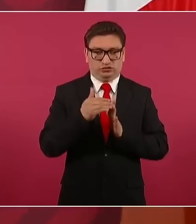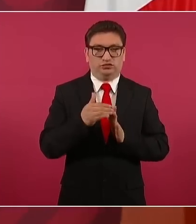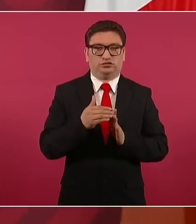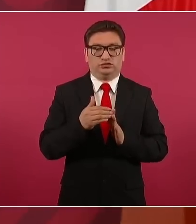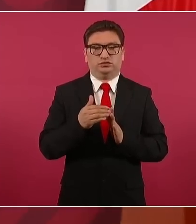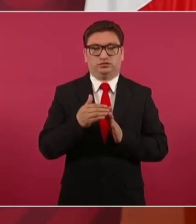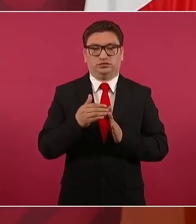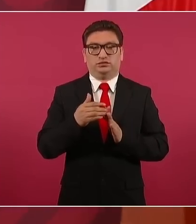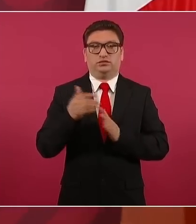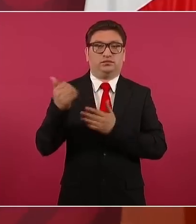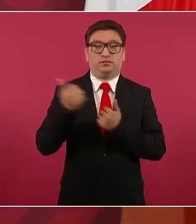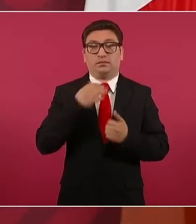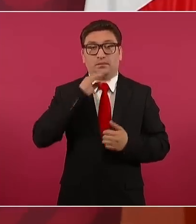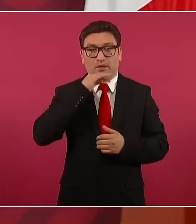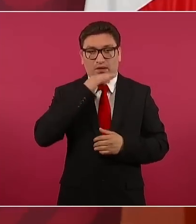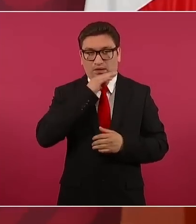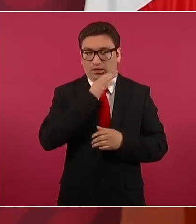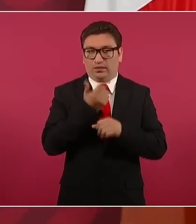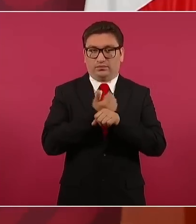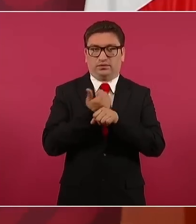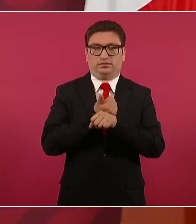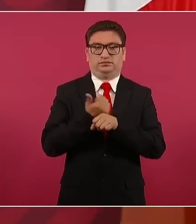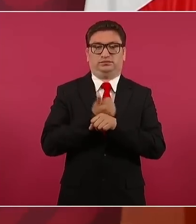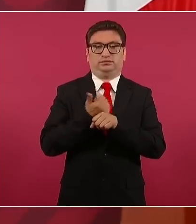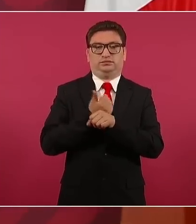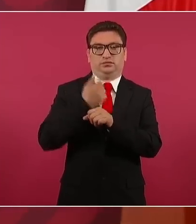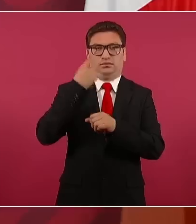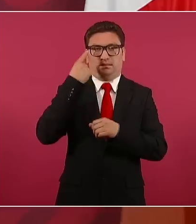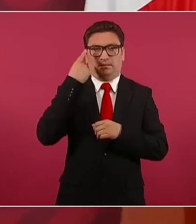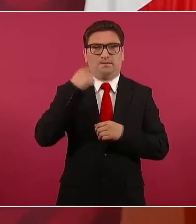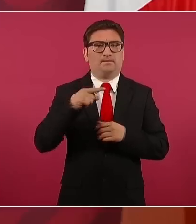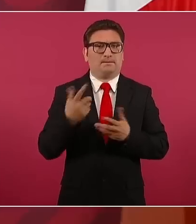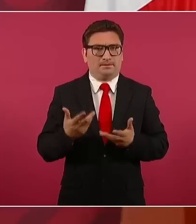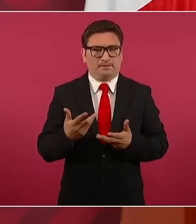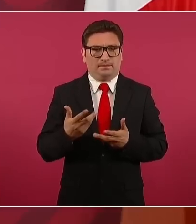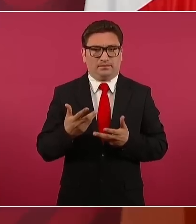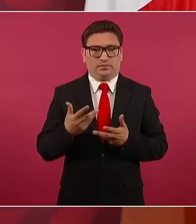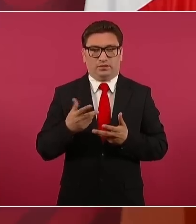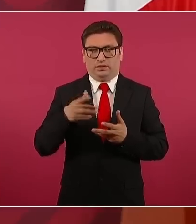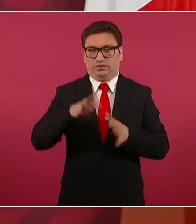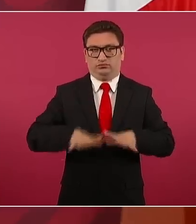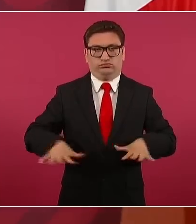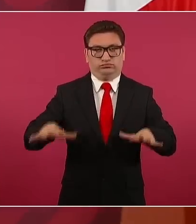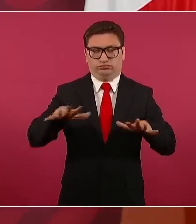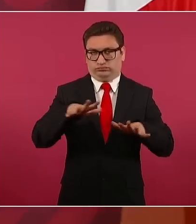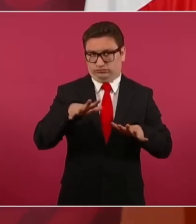de maíz amarillo para el sector pecuario,